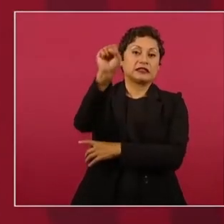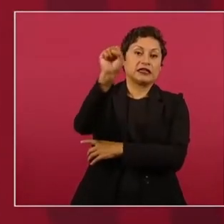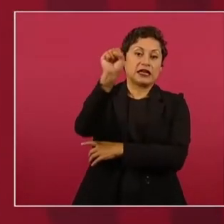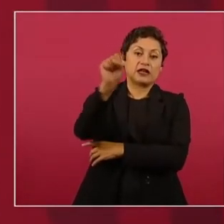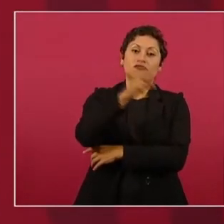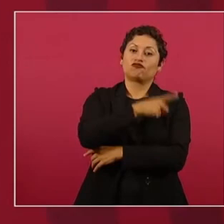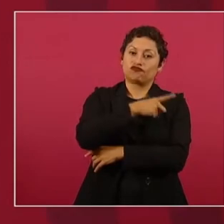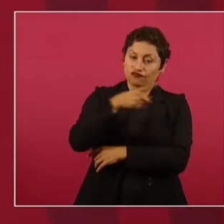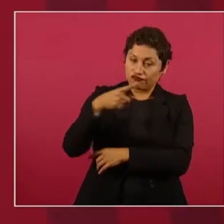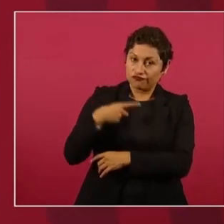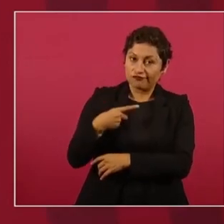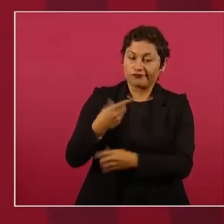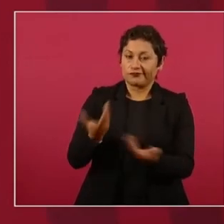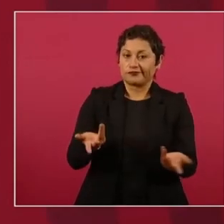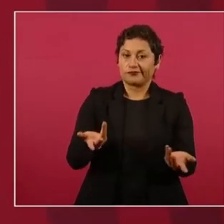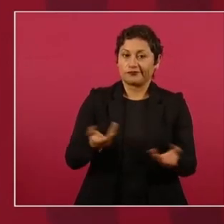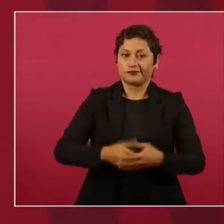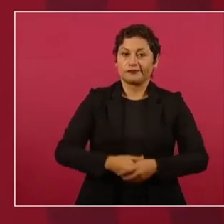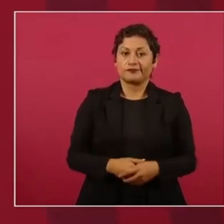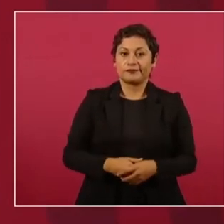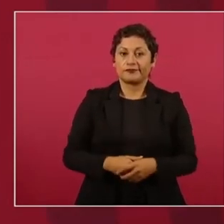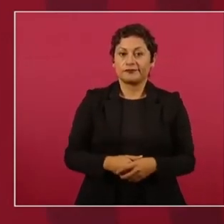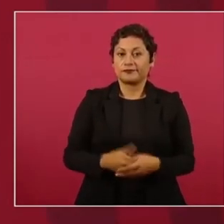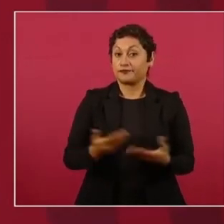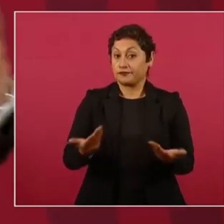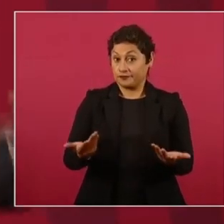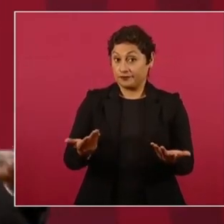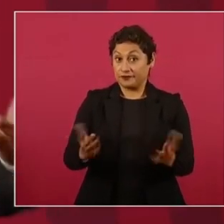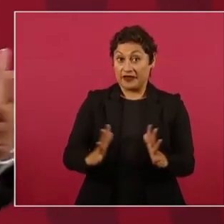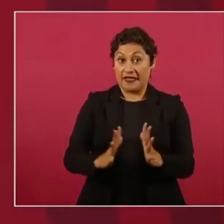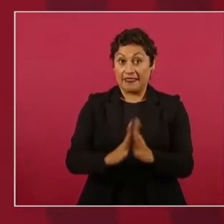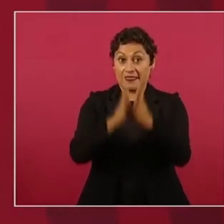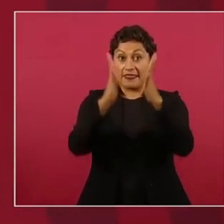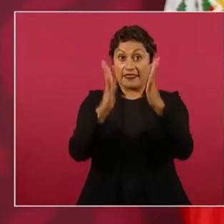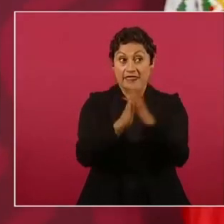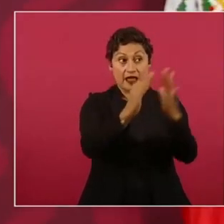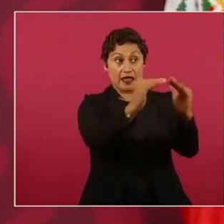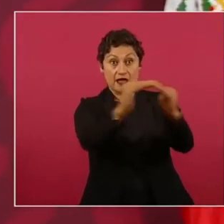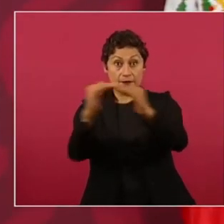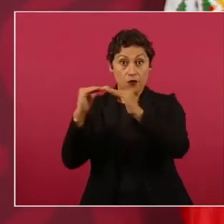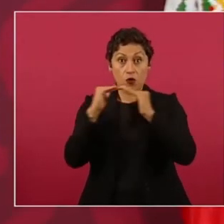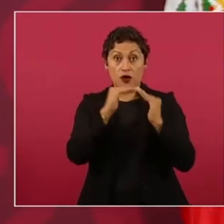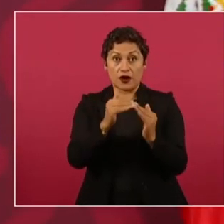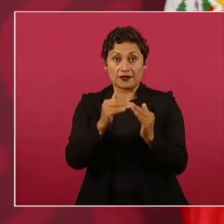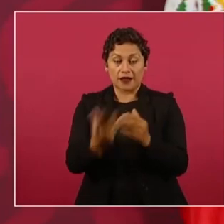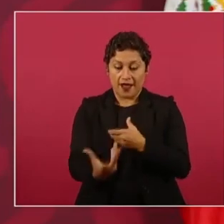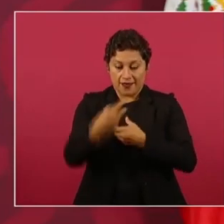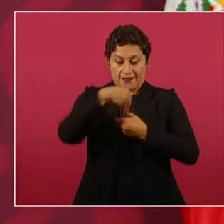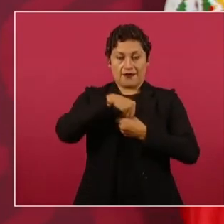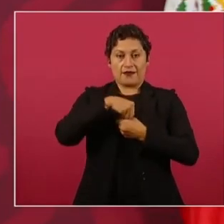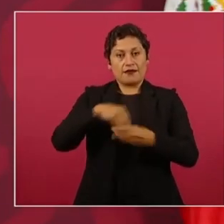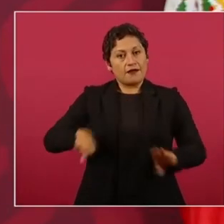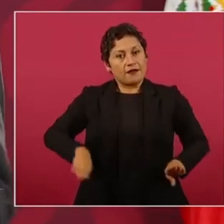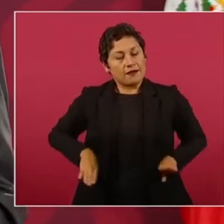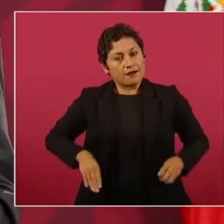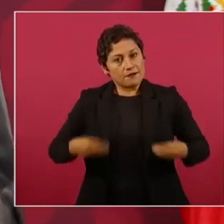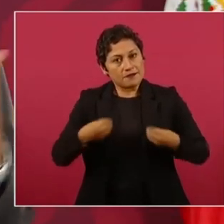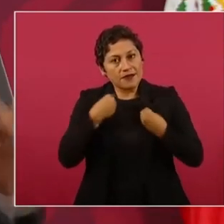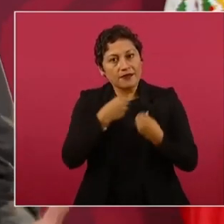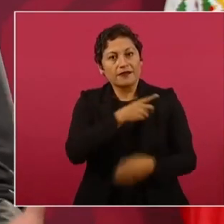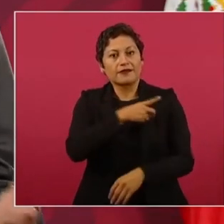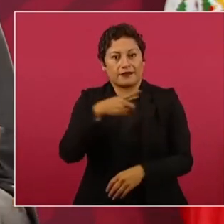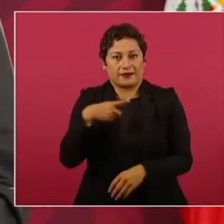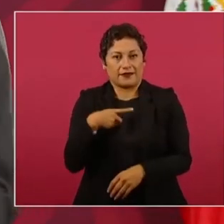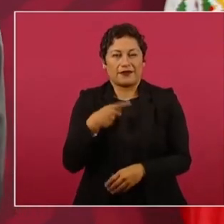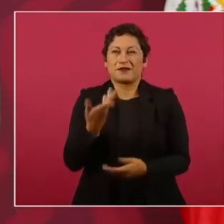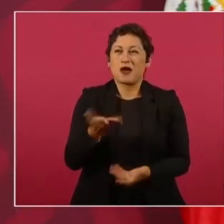democracia como forma de vida, es como la